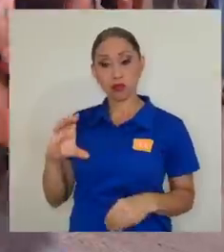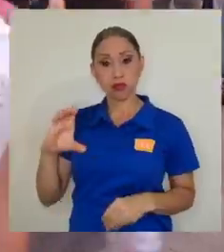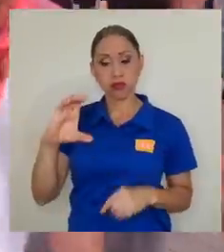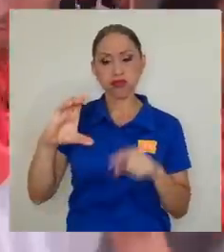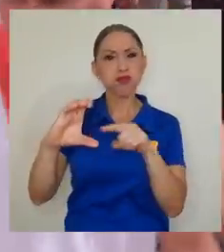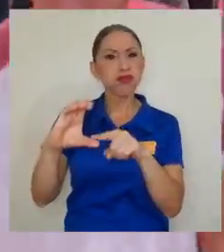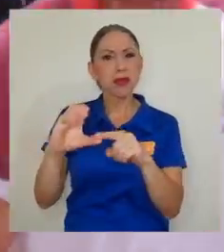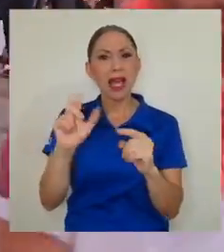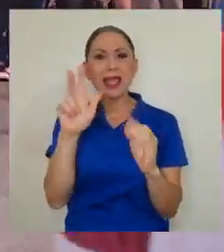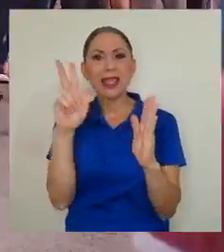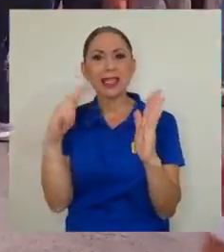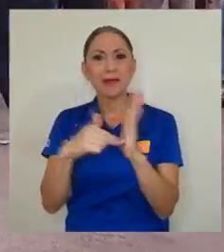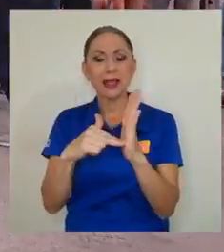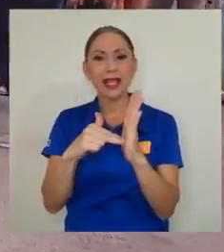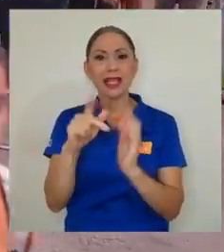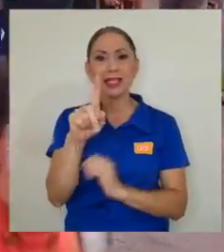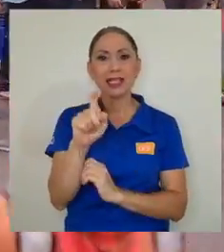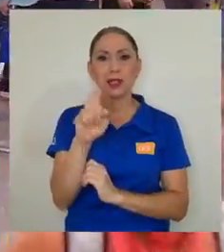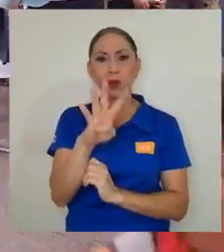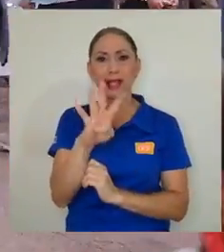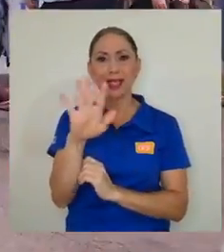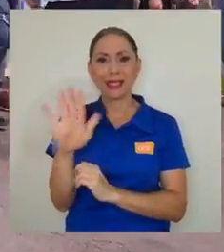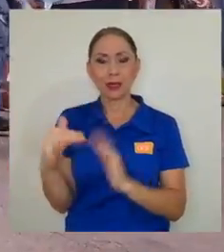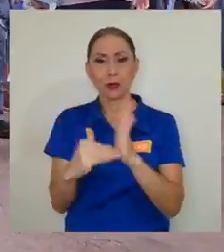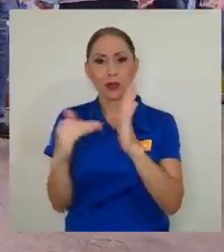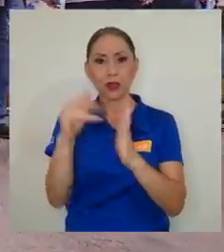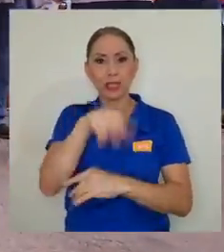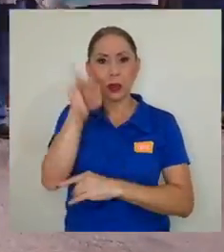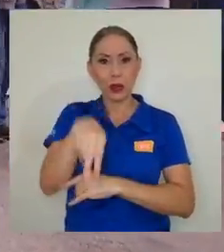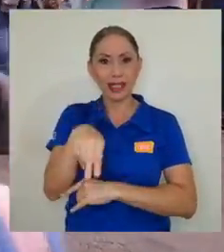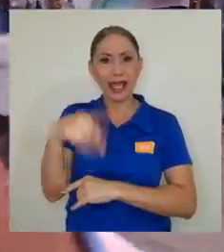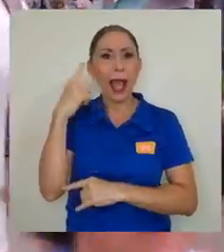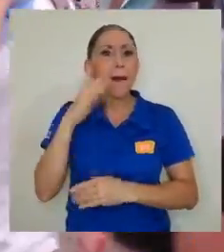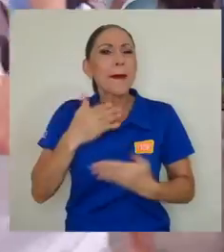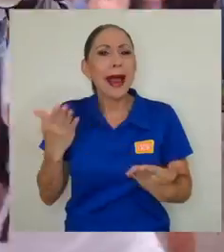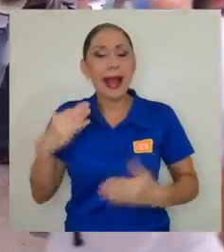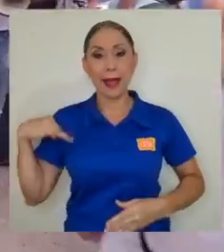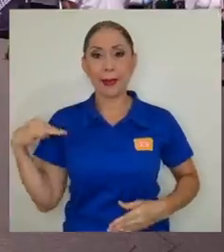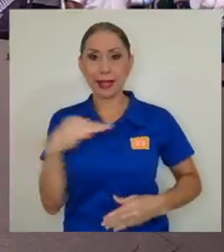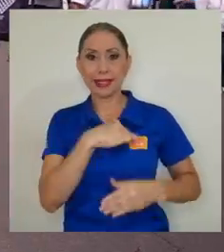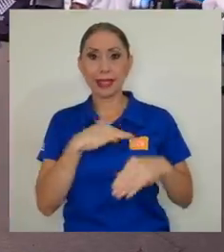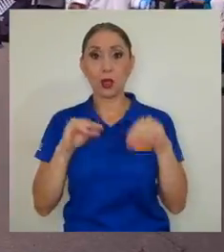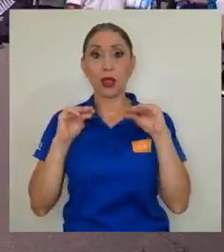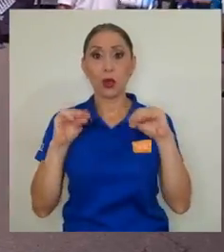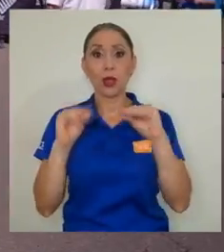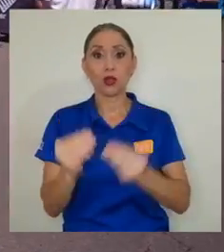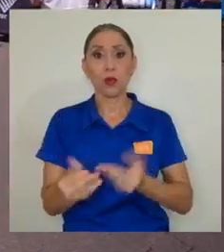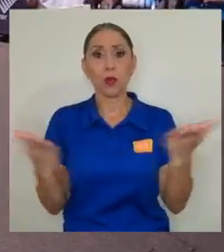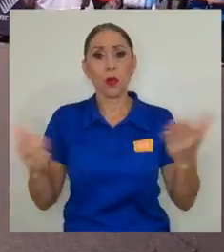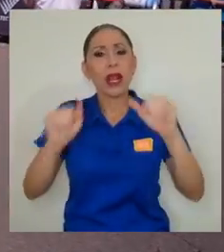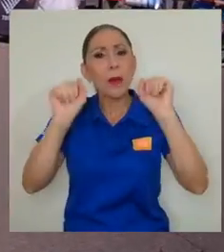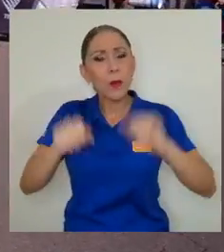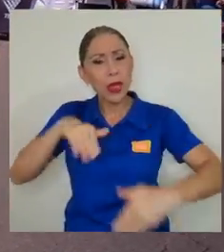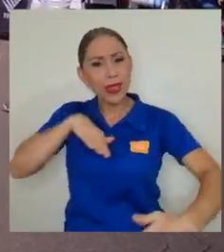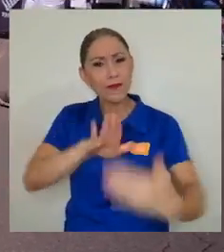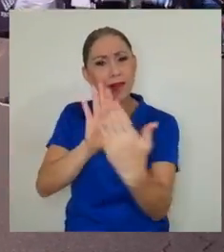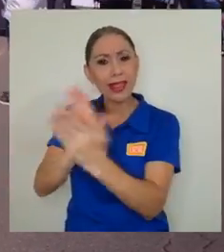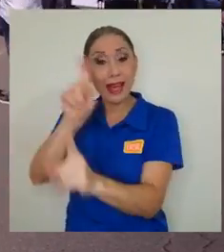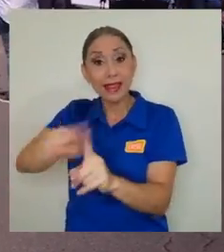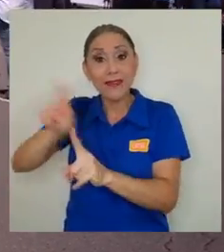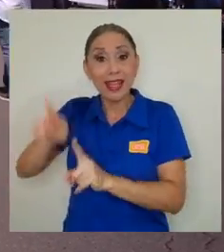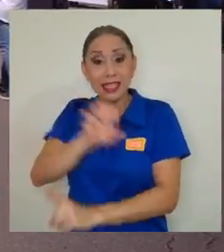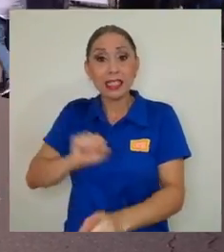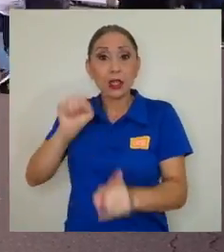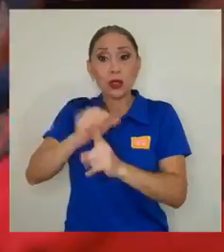de 3.145 millones de colones para que el Ministerio de Educación Pública haga frente a las afectaciones que